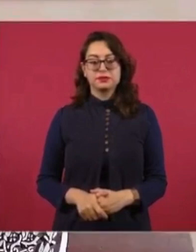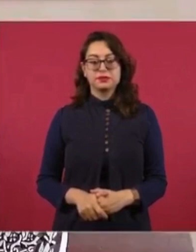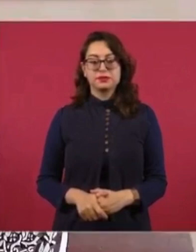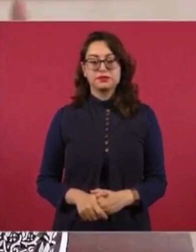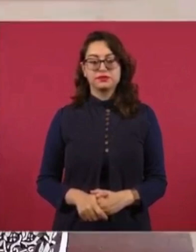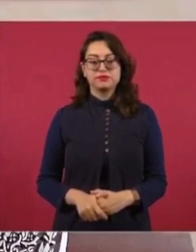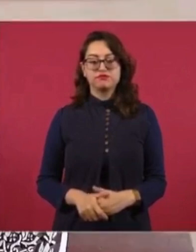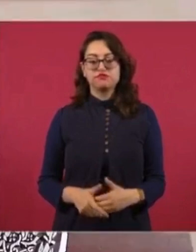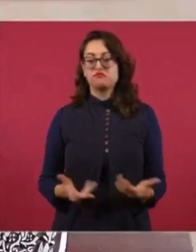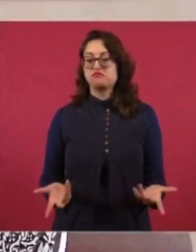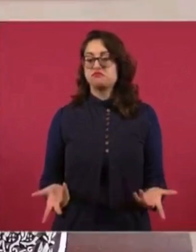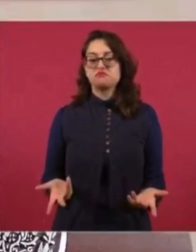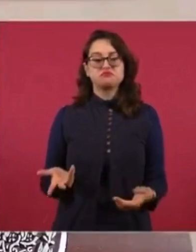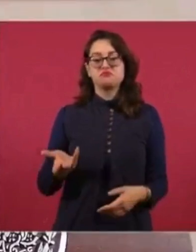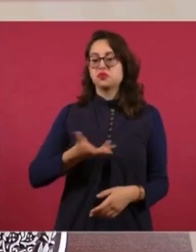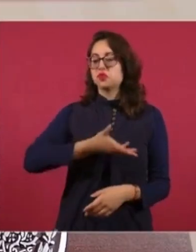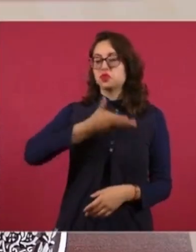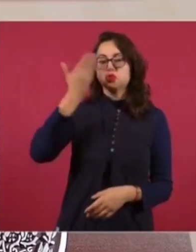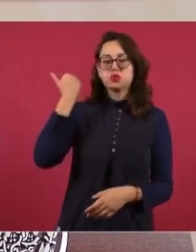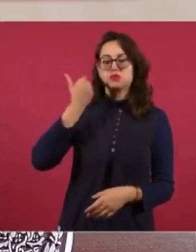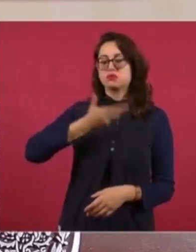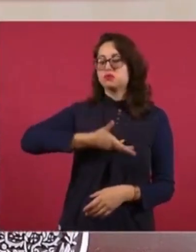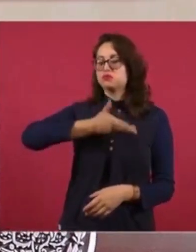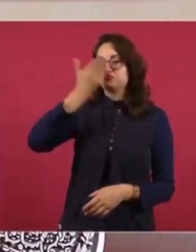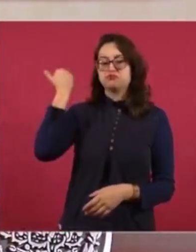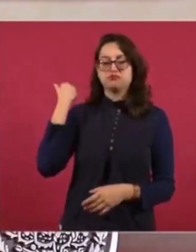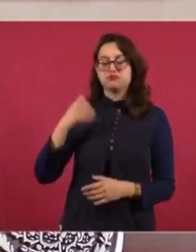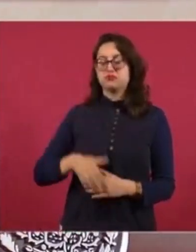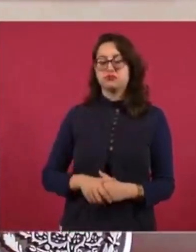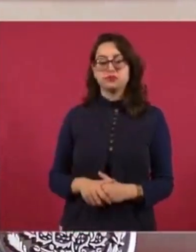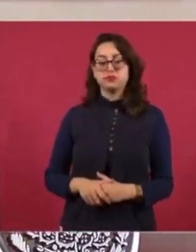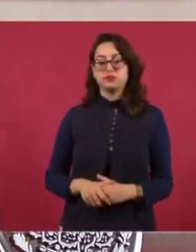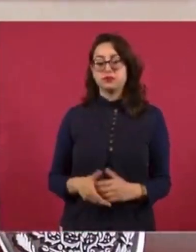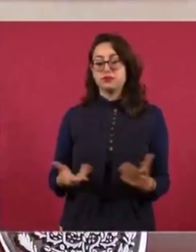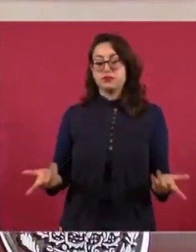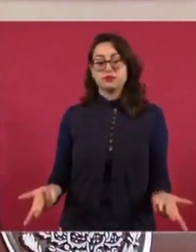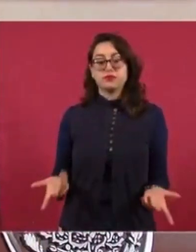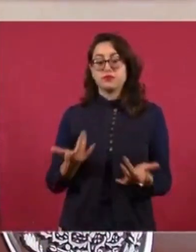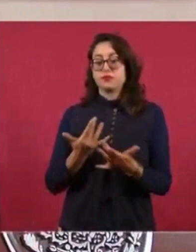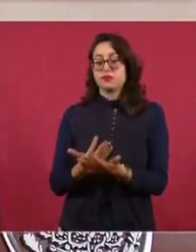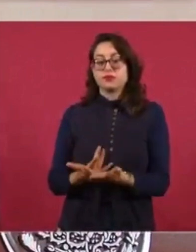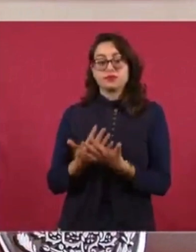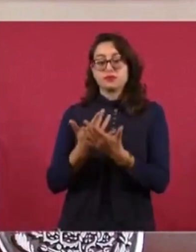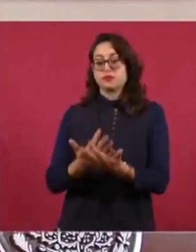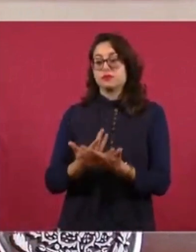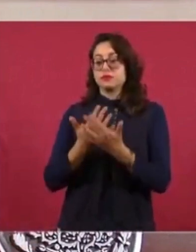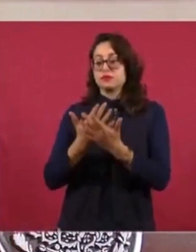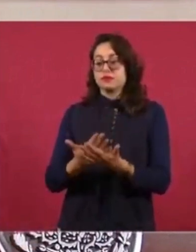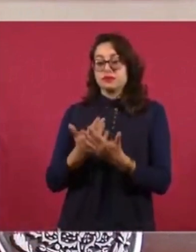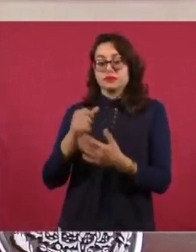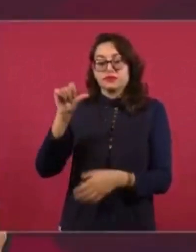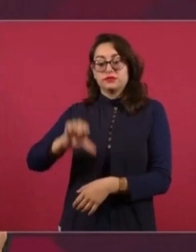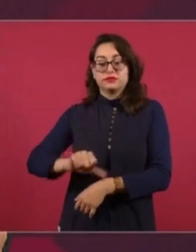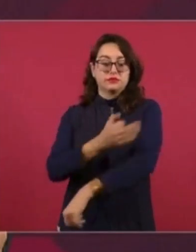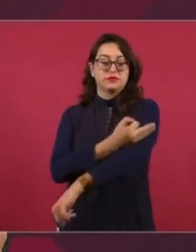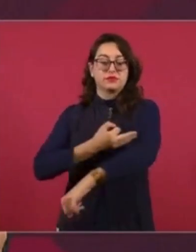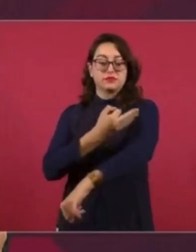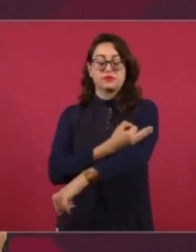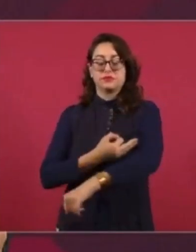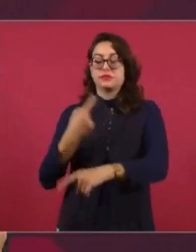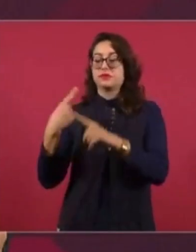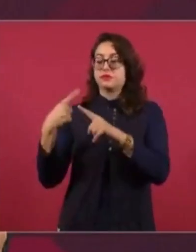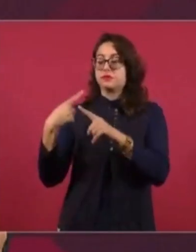No sabemos, no sabemos, no sé todavía, porque quiero esperar el resultado, o ¿para qué? Nos